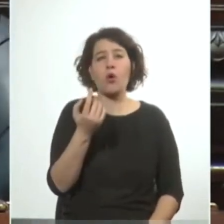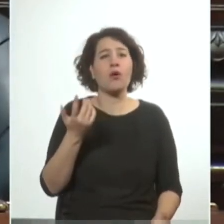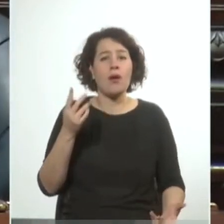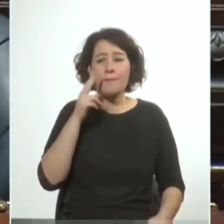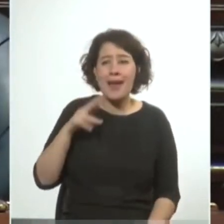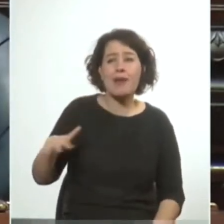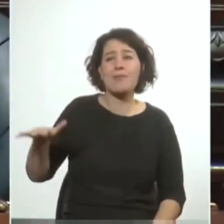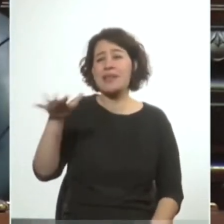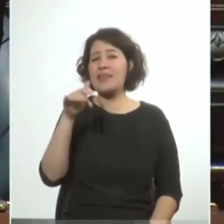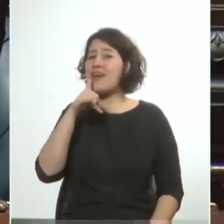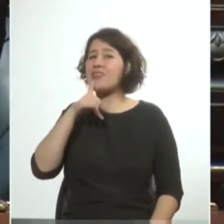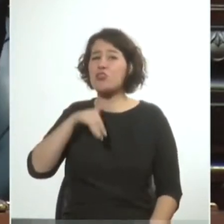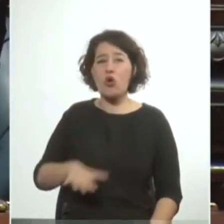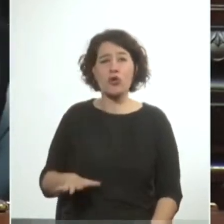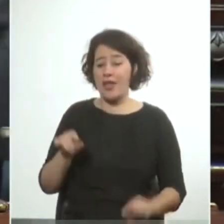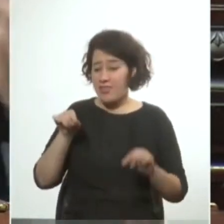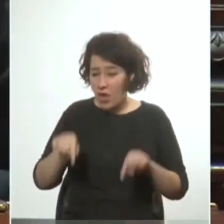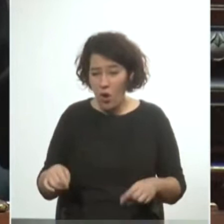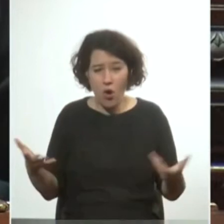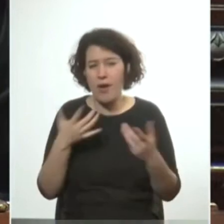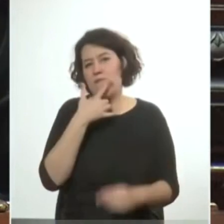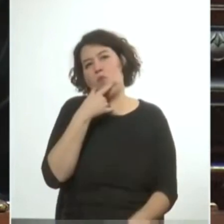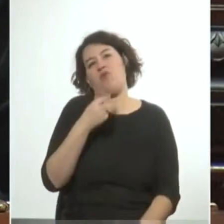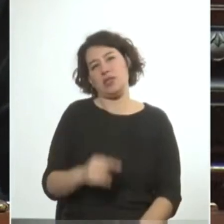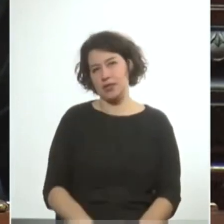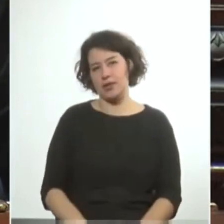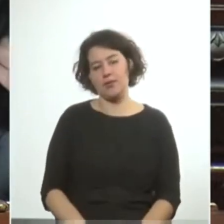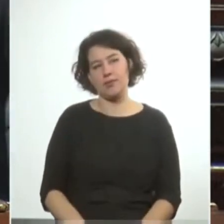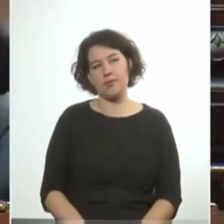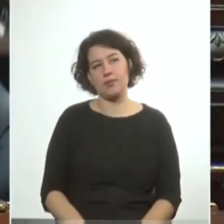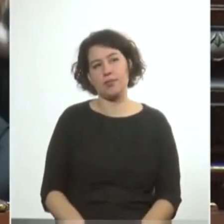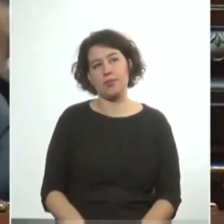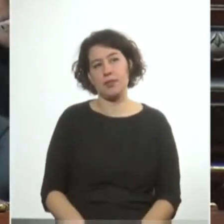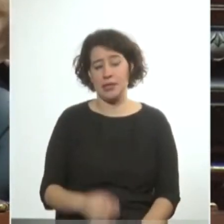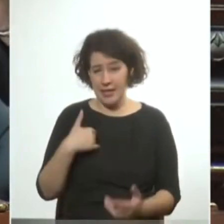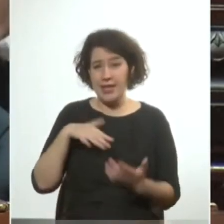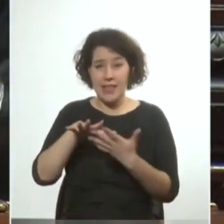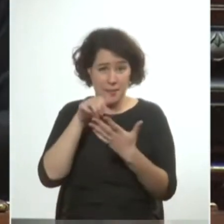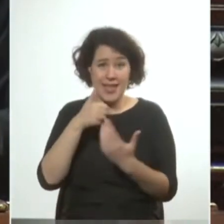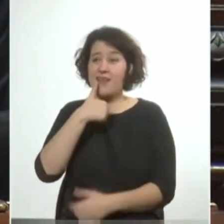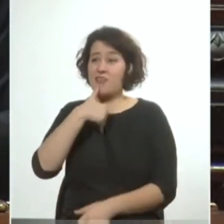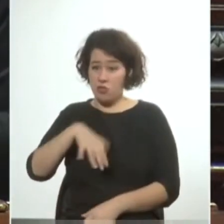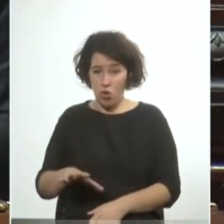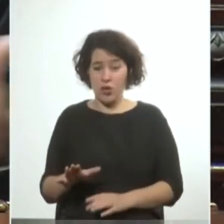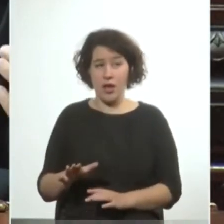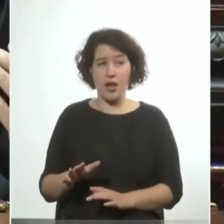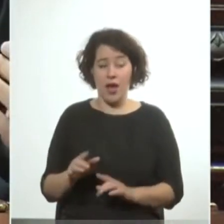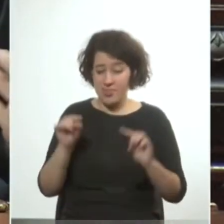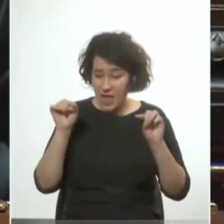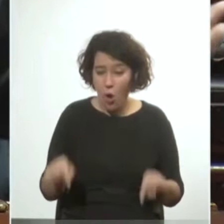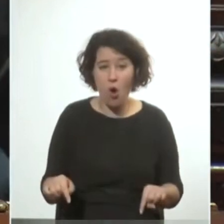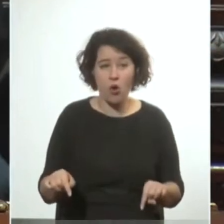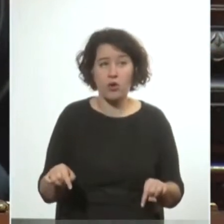perspectiva histórica del hoy que es facilísimo porque interpretar la historia desde estos acontecimientos desde el hoy